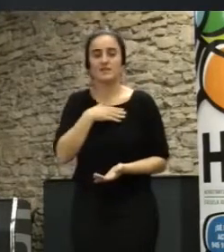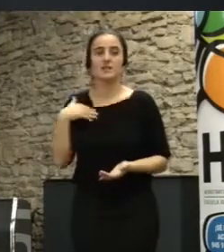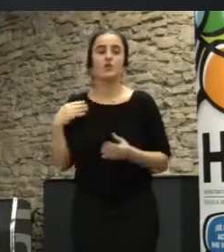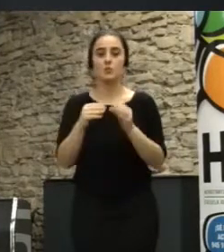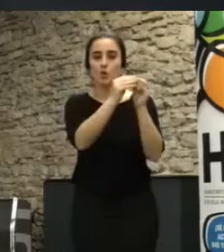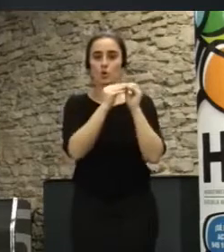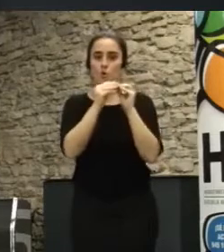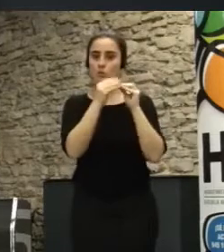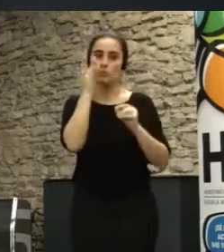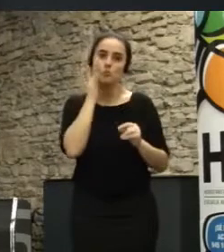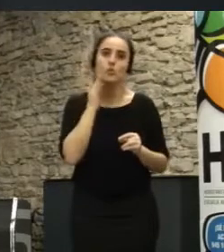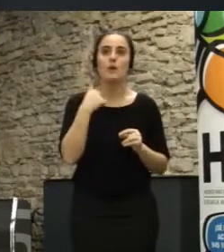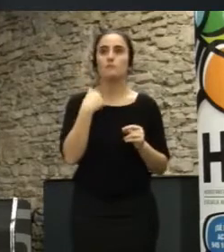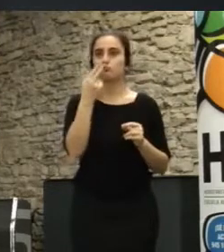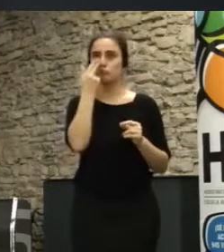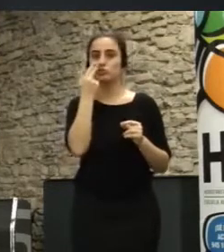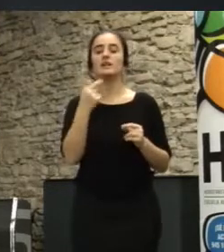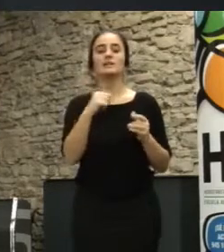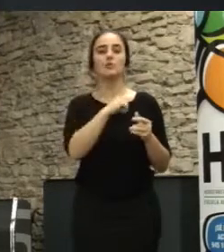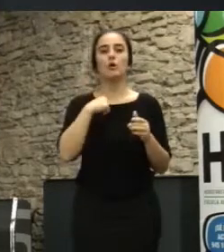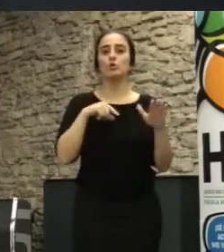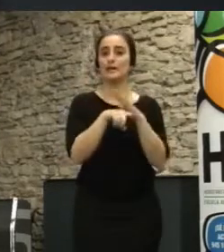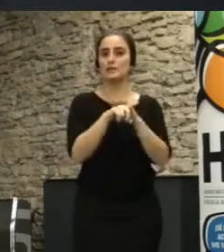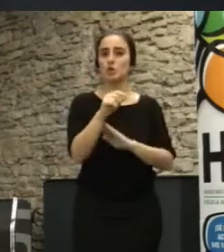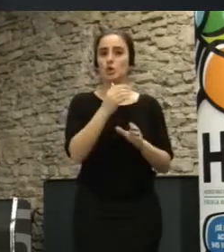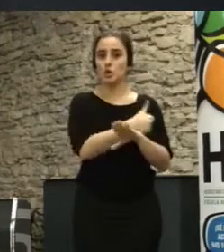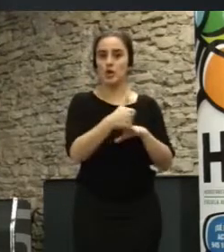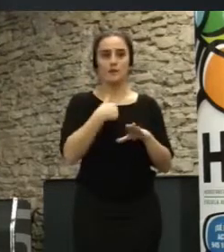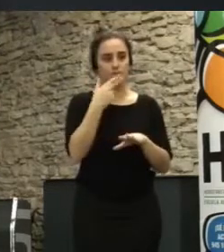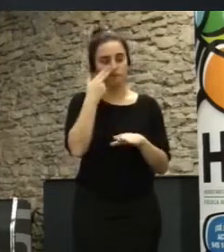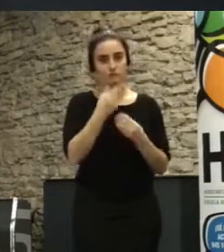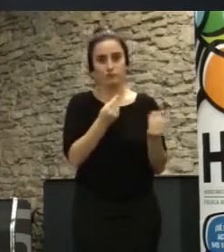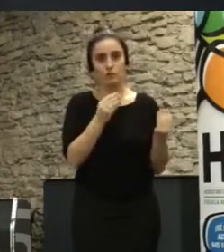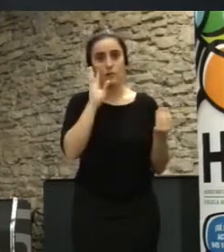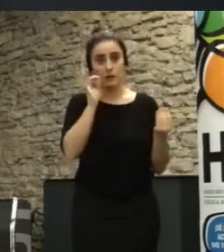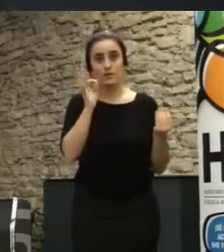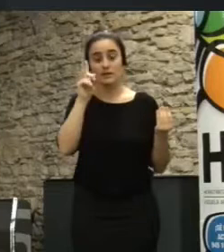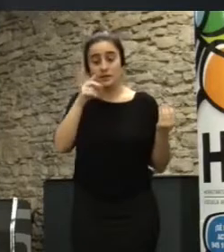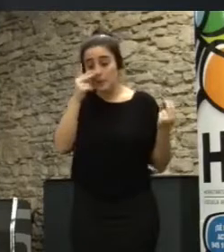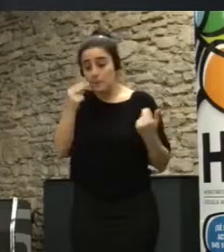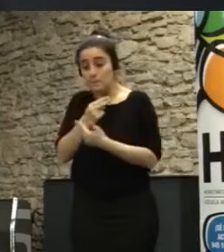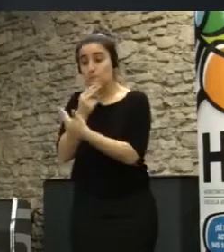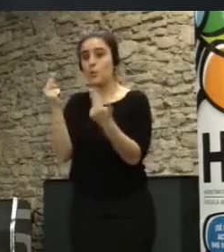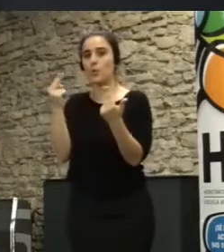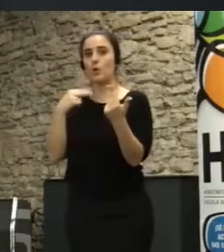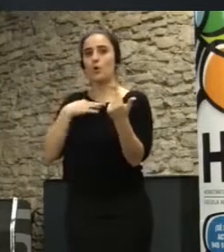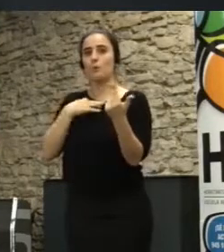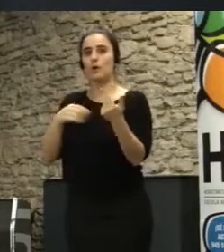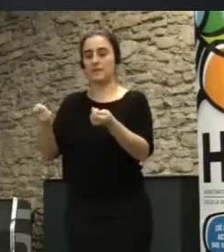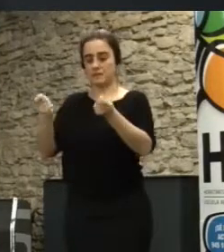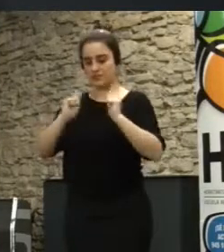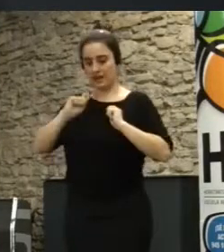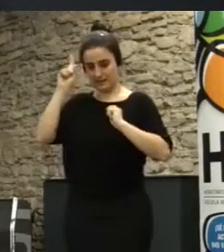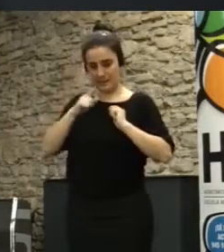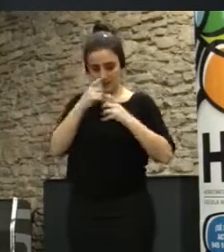autogestión ciudadana me interesa muchísimo pero es verdad que lo público puede ser un vector de potenciar el común también